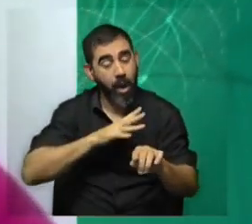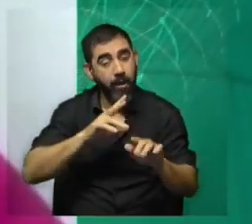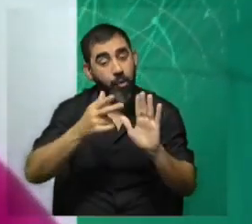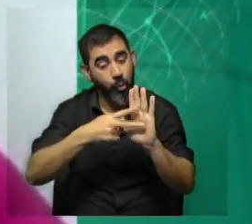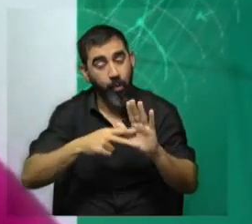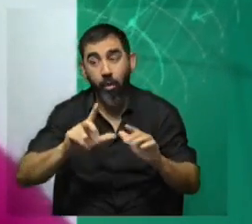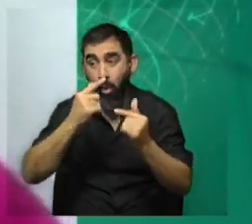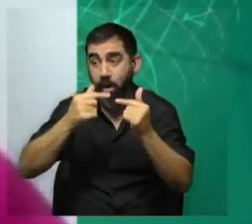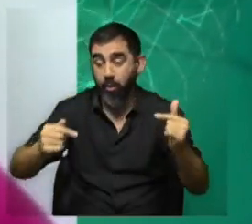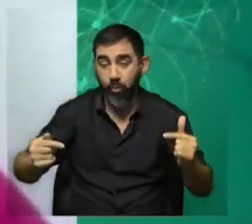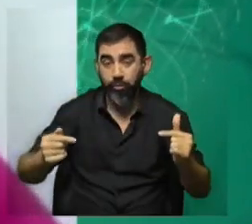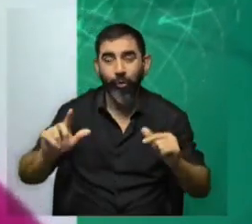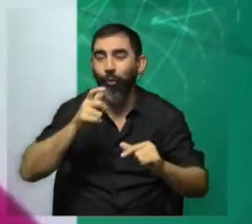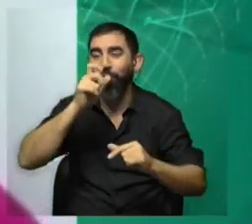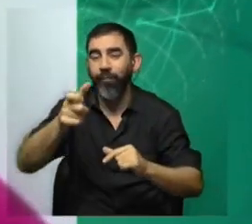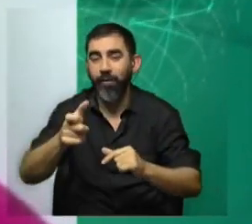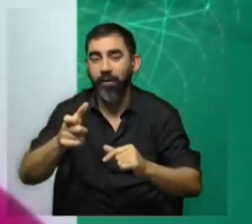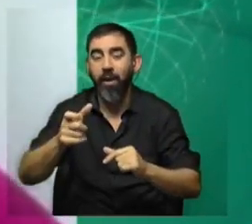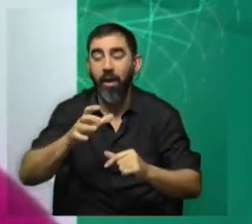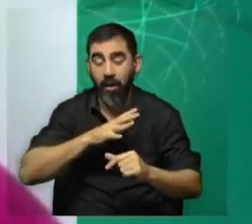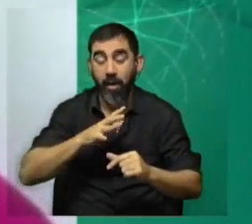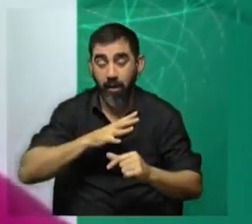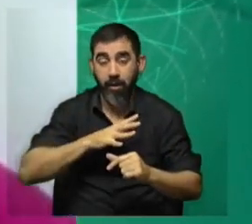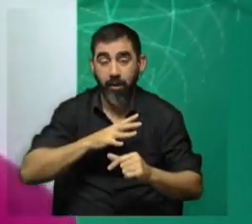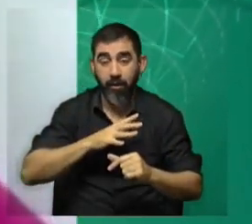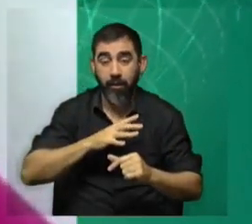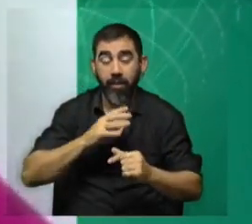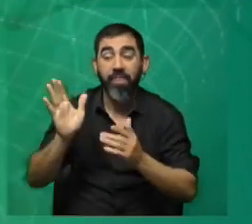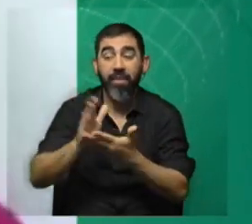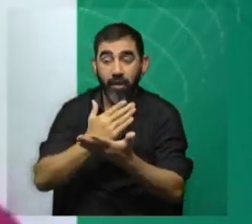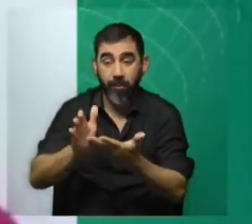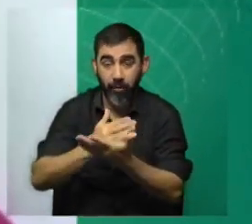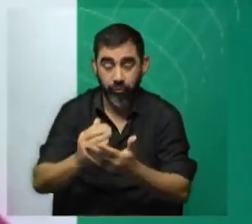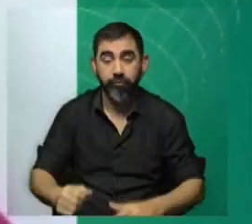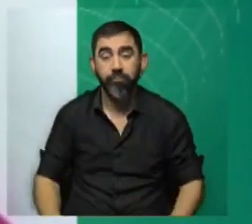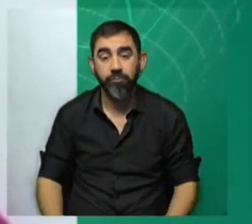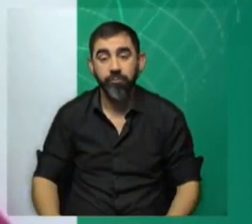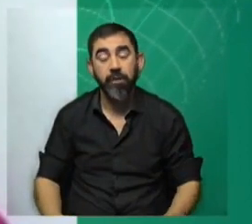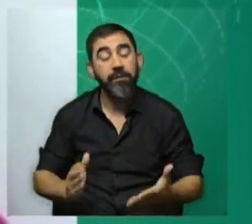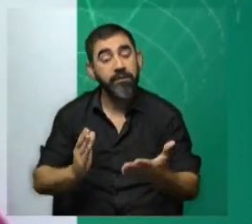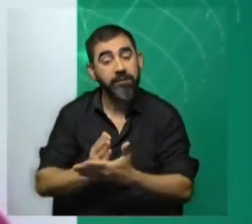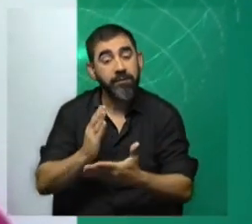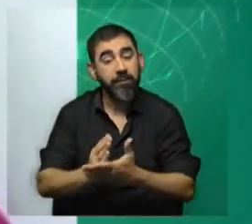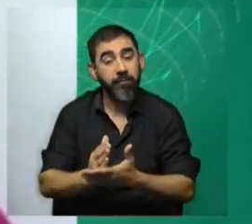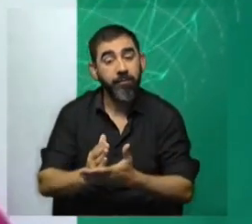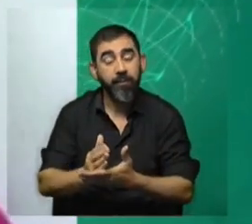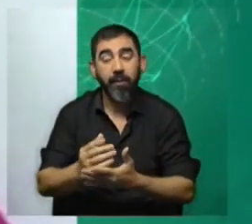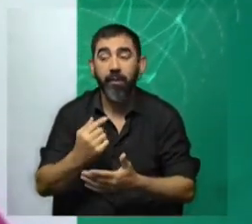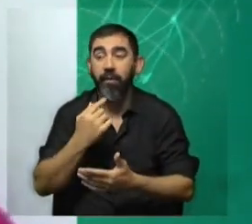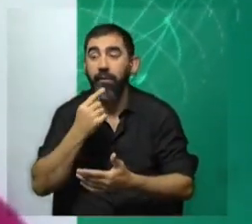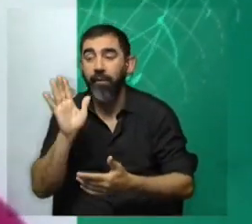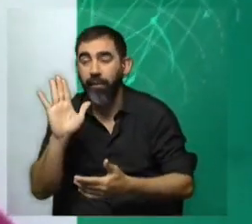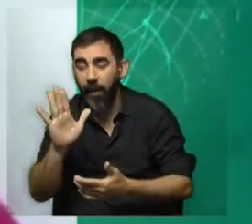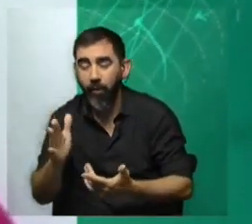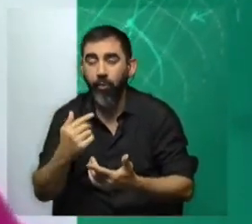generar los recursos no implica que no se esté cometiendo un acto de discriminación. Y se pone siempre la carga en el déficit, en la